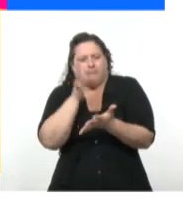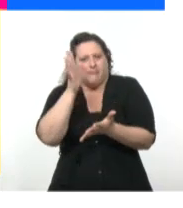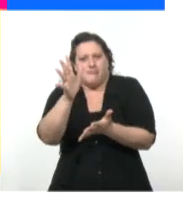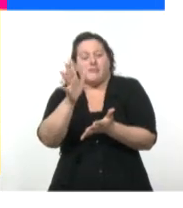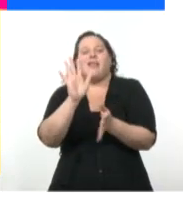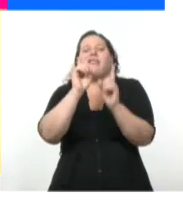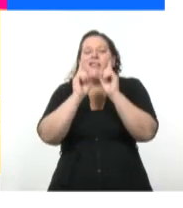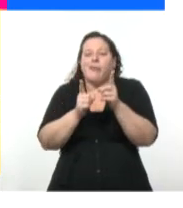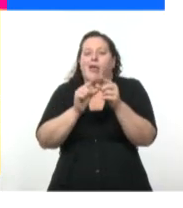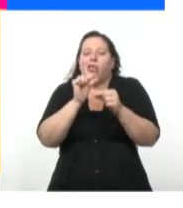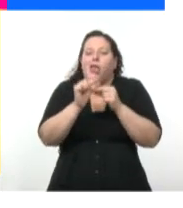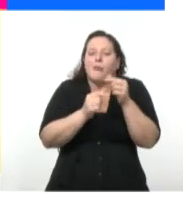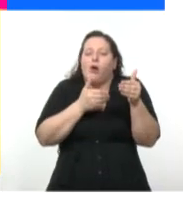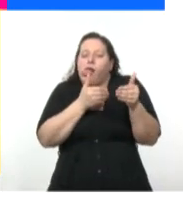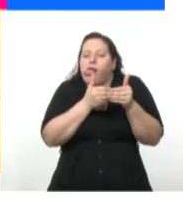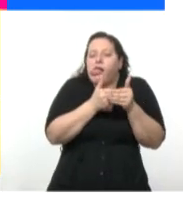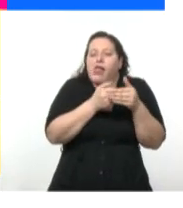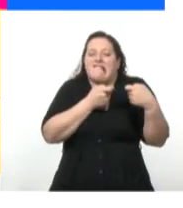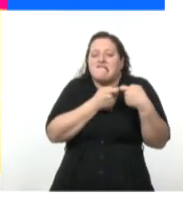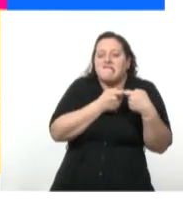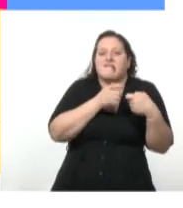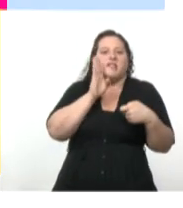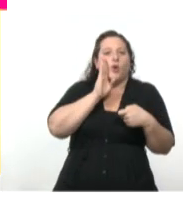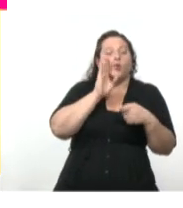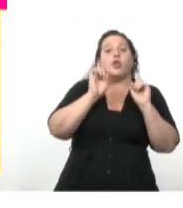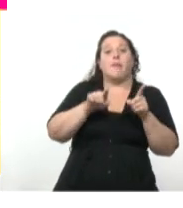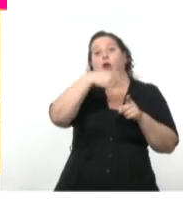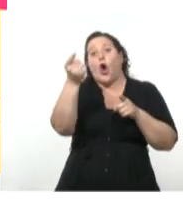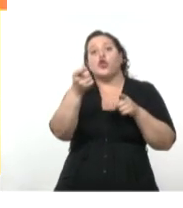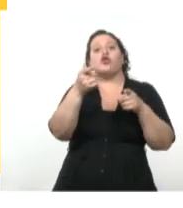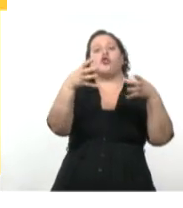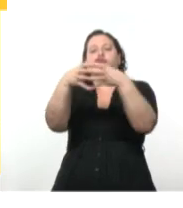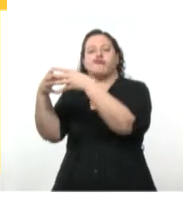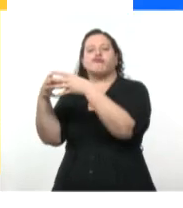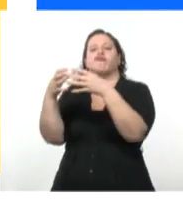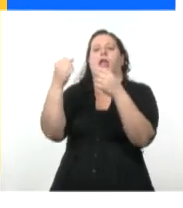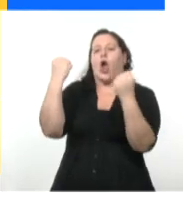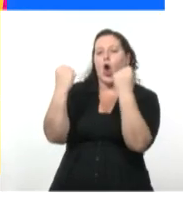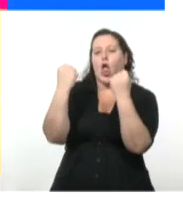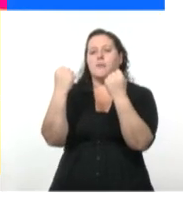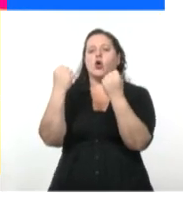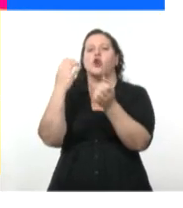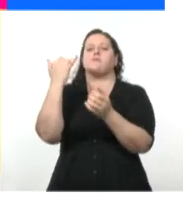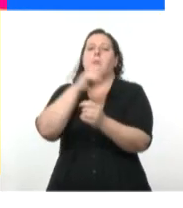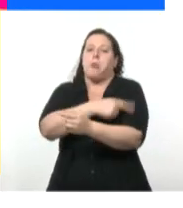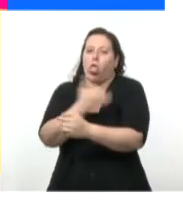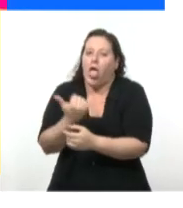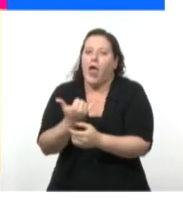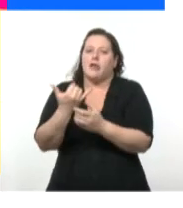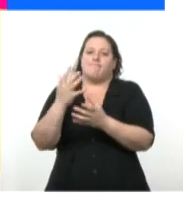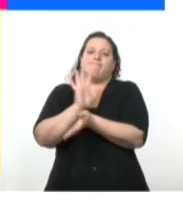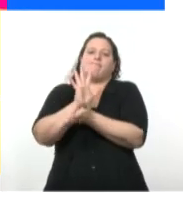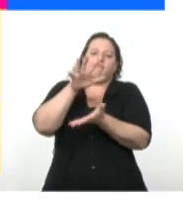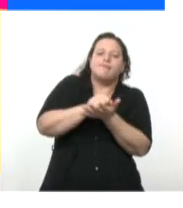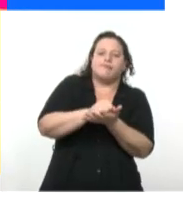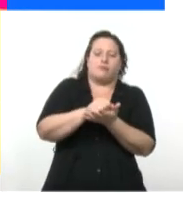Estados Unidos y a los grupos económicos que invierten en la isla. Nace la oposición en Cuba y se fortalece en las organizaciones